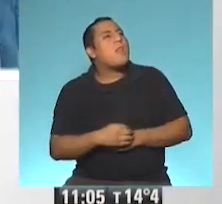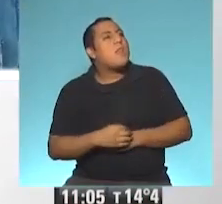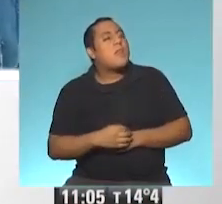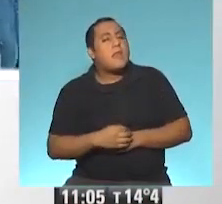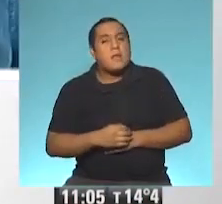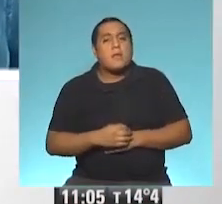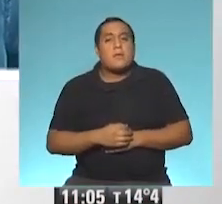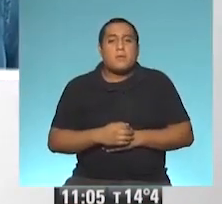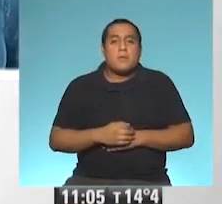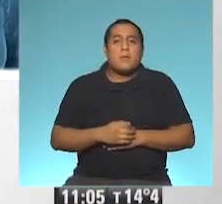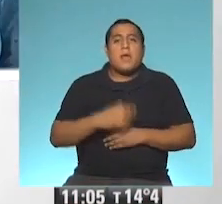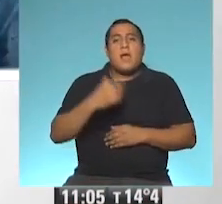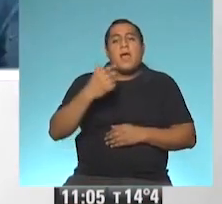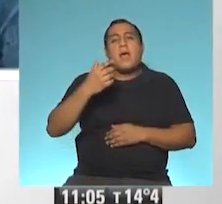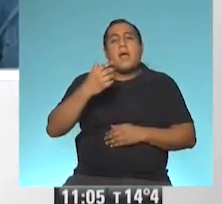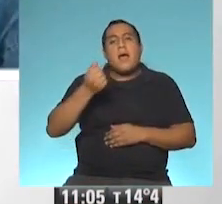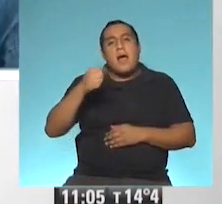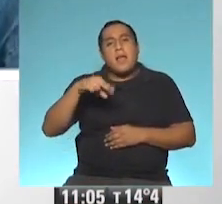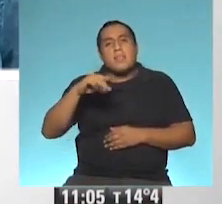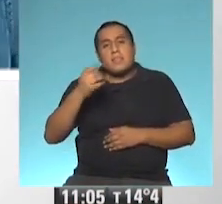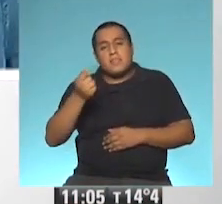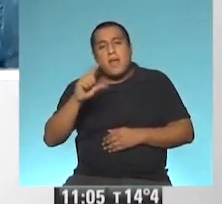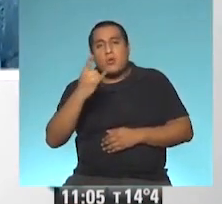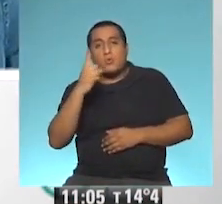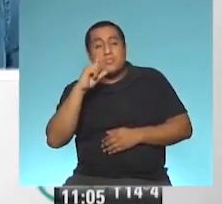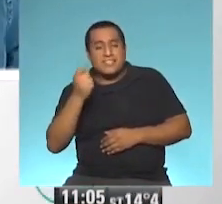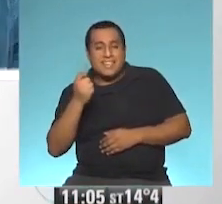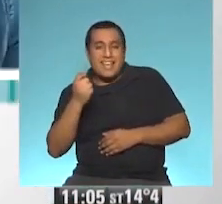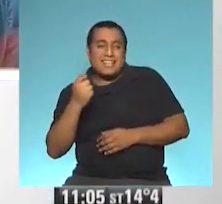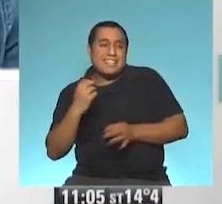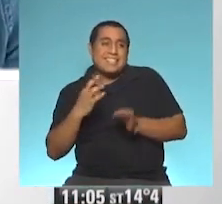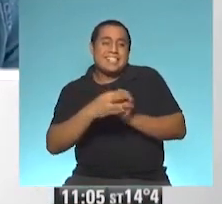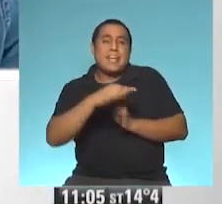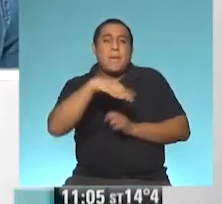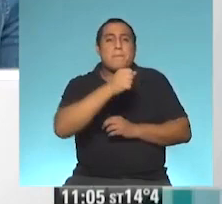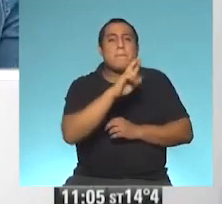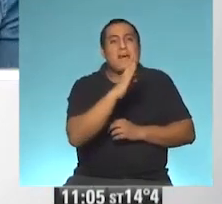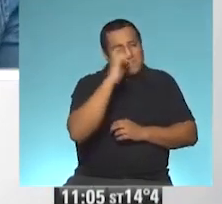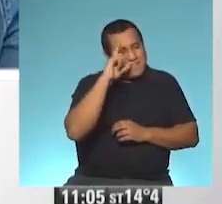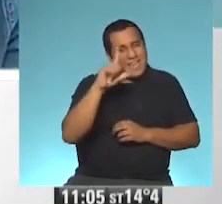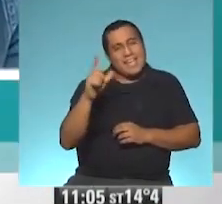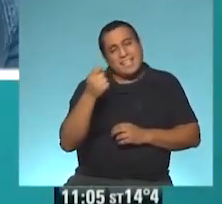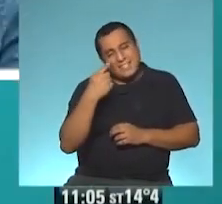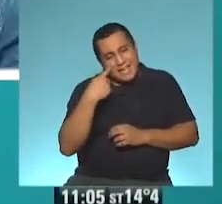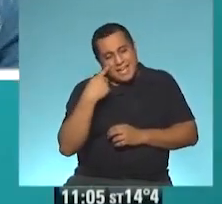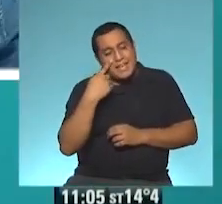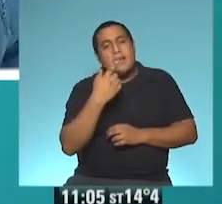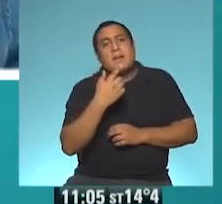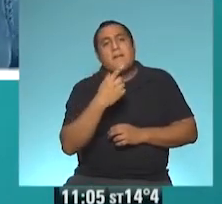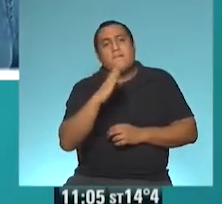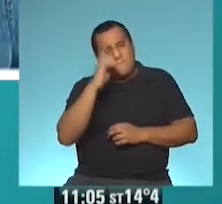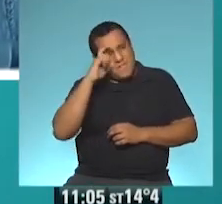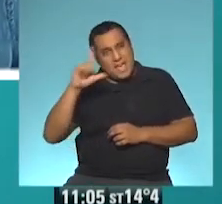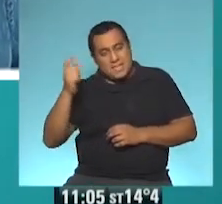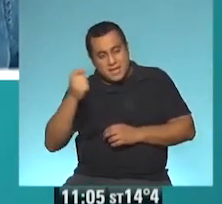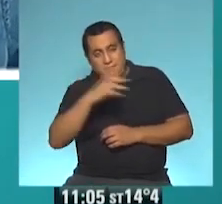Sí, vivimos en Andalucía, muy pegadito a Marbella, que quizás Marbella es más conocido. El pueblo en realidad se llama Estepona.